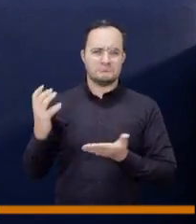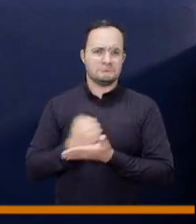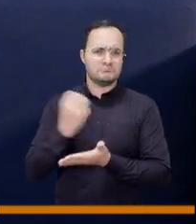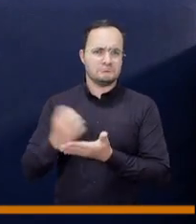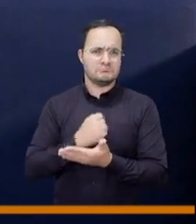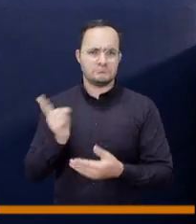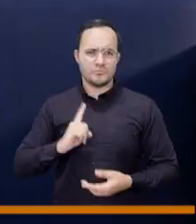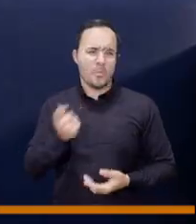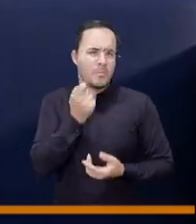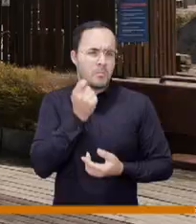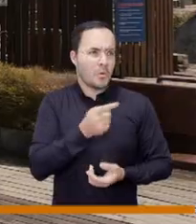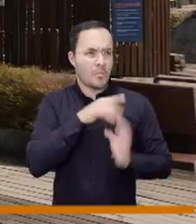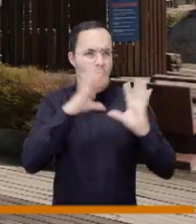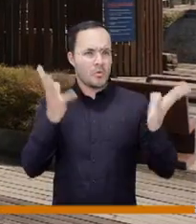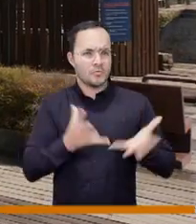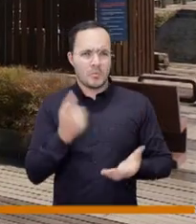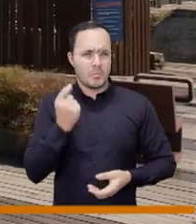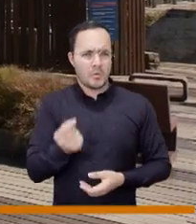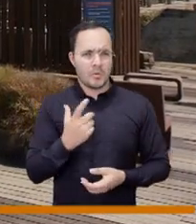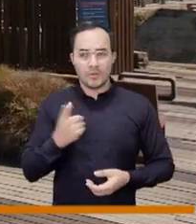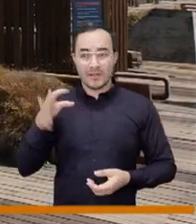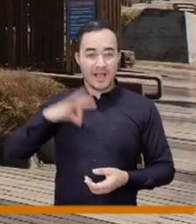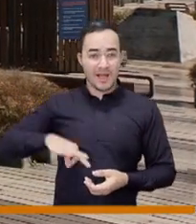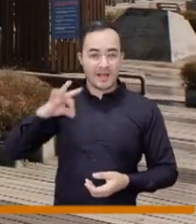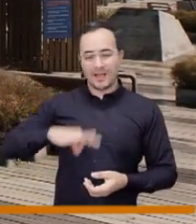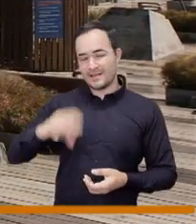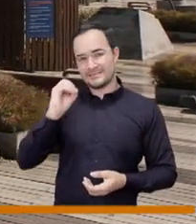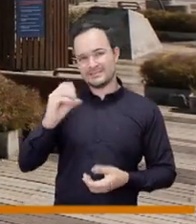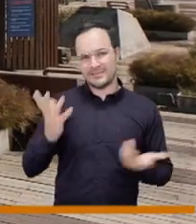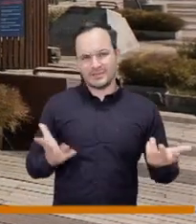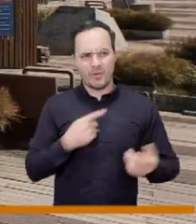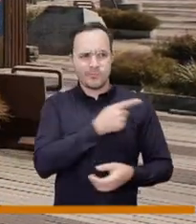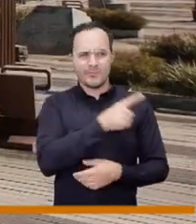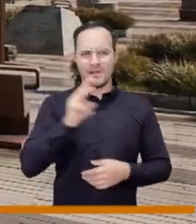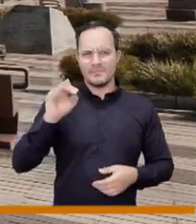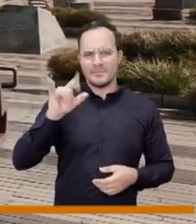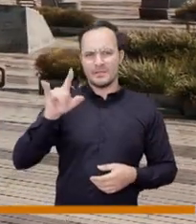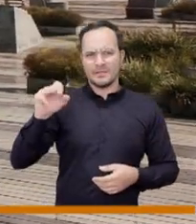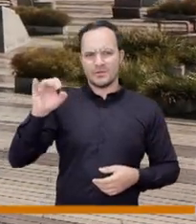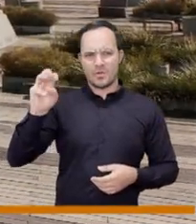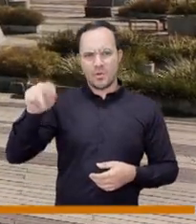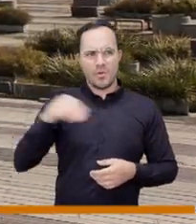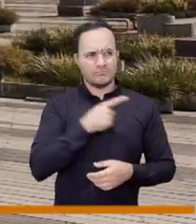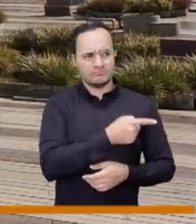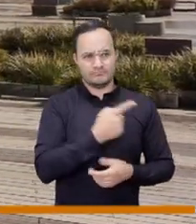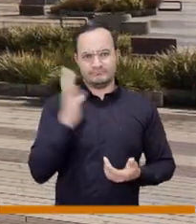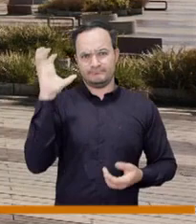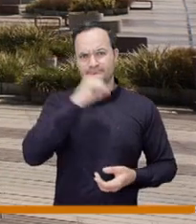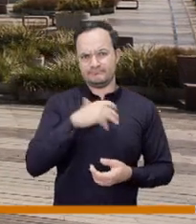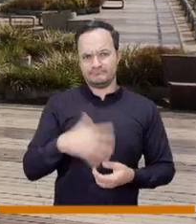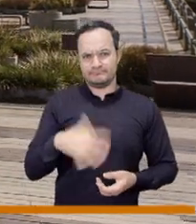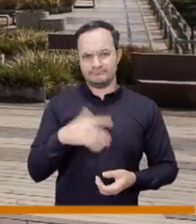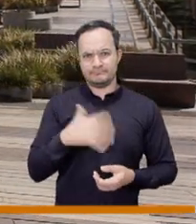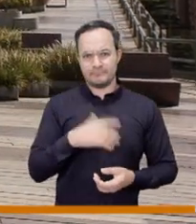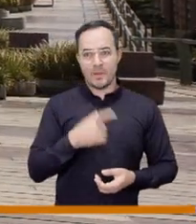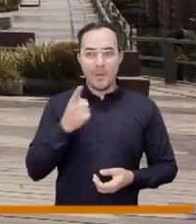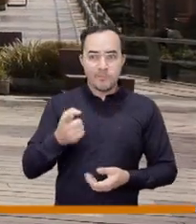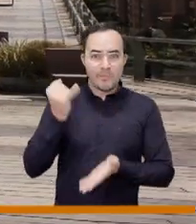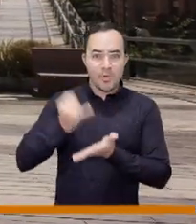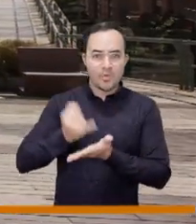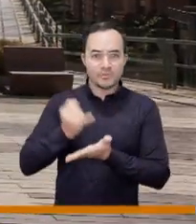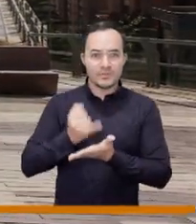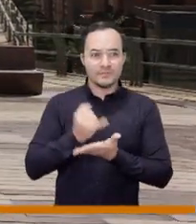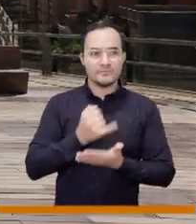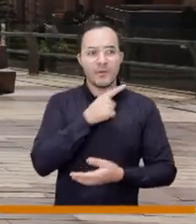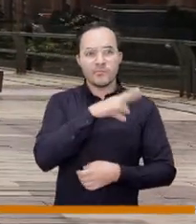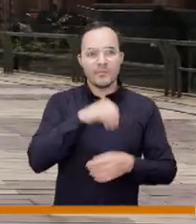probado a nivel mundial son escasos los casos de éxito renta cero porque hoy mil y con que tiene el control societario tiene